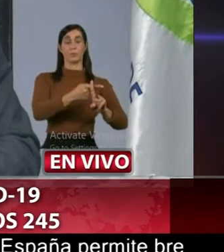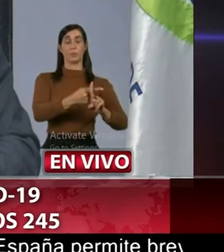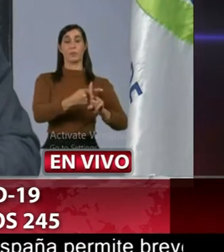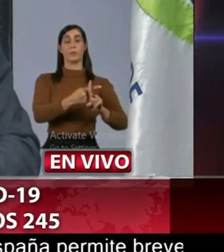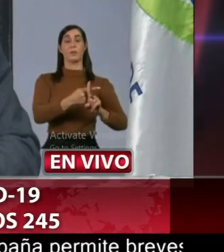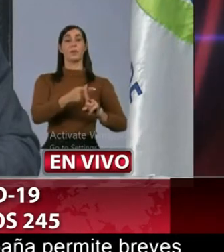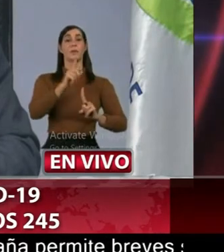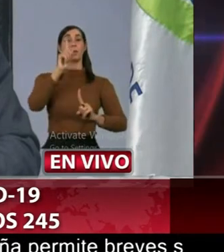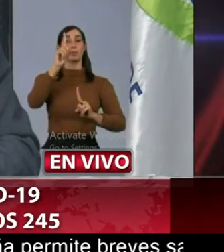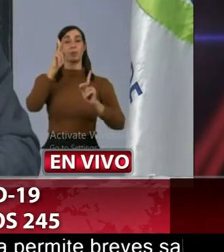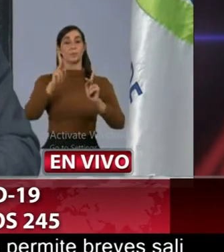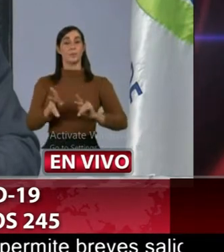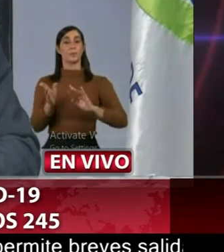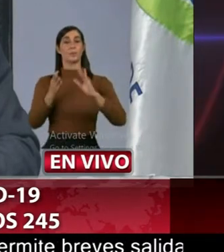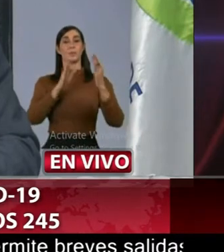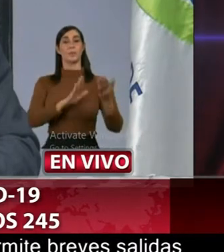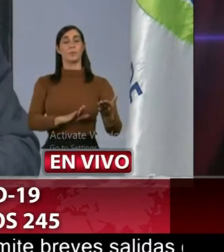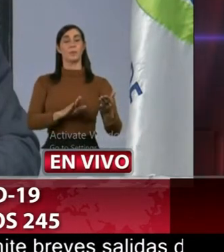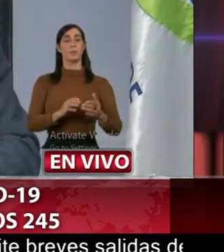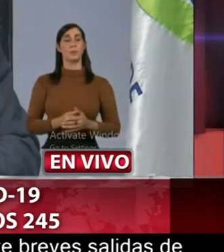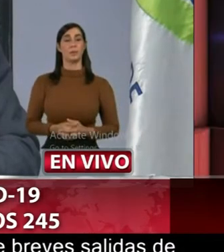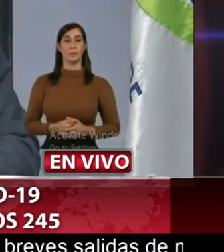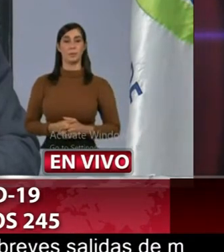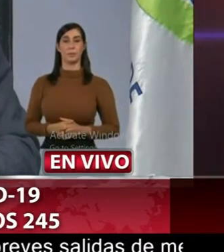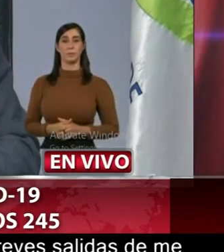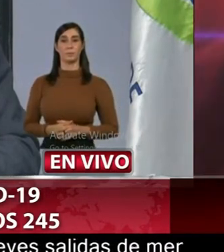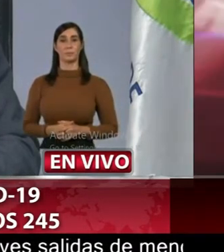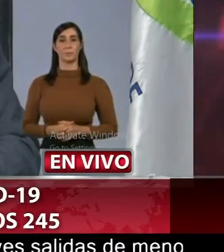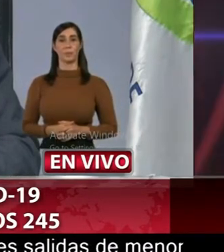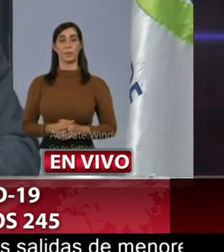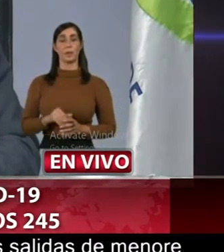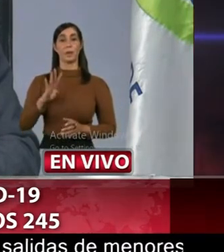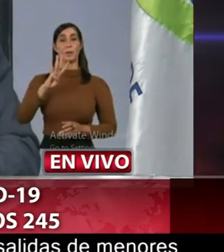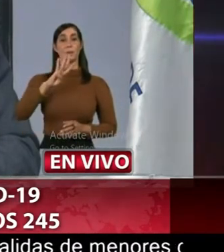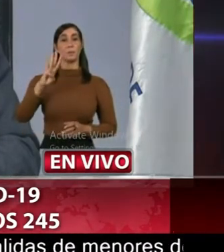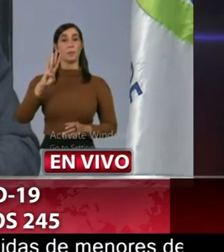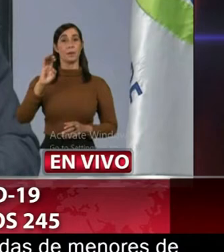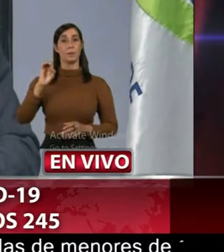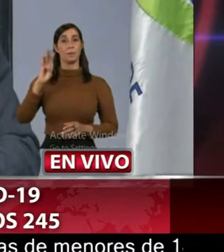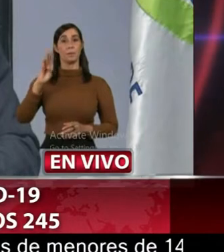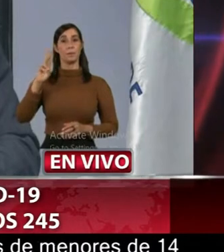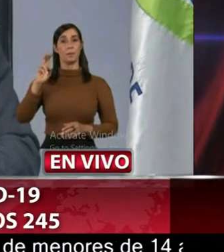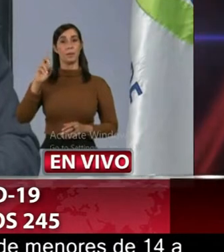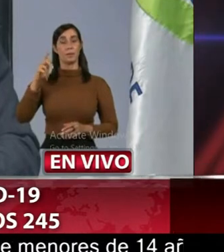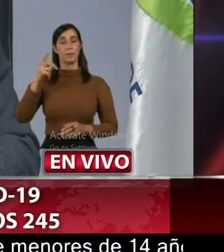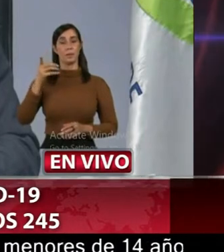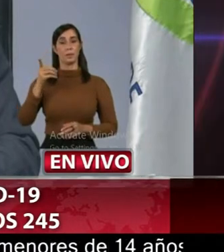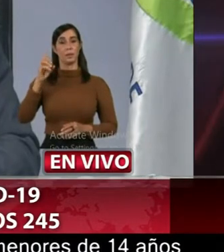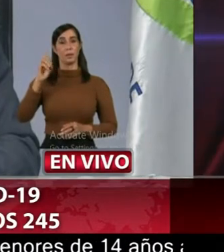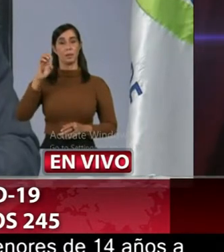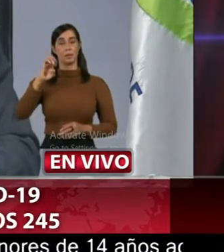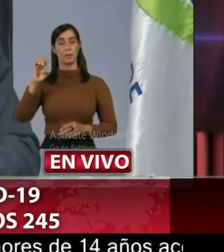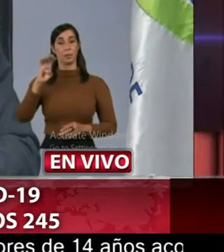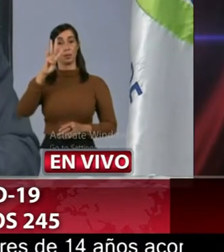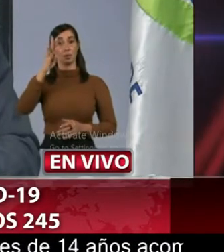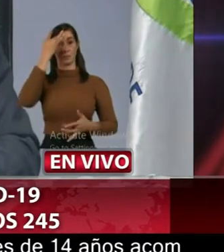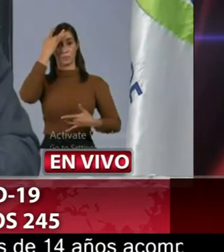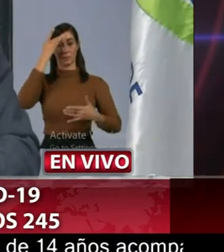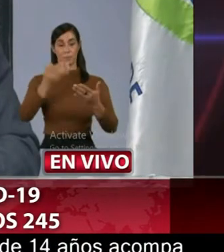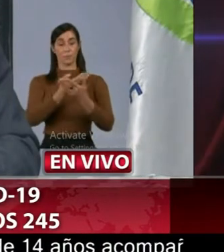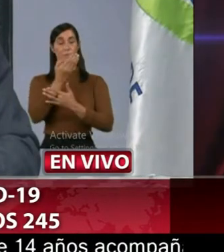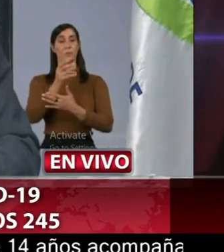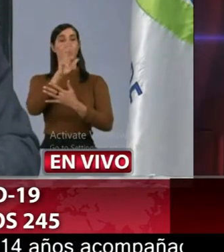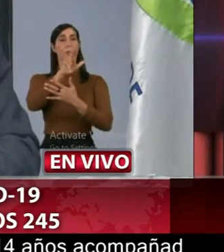un fallecimiento Valverde cuatro casos nuevos treinta y dos